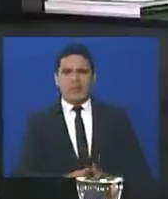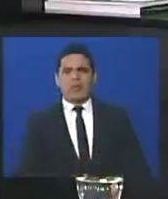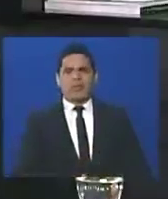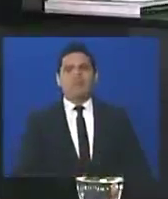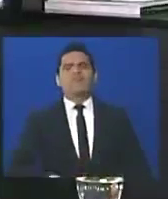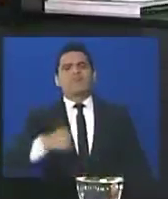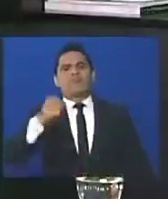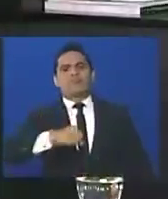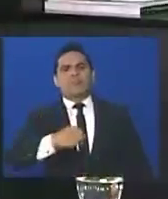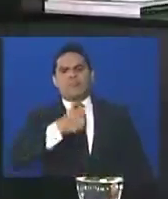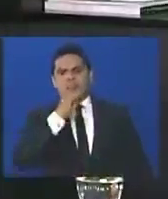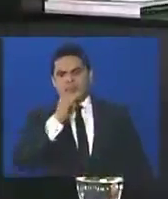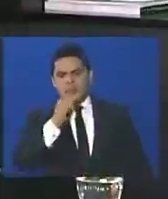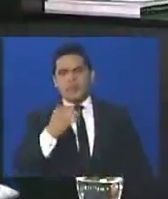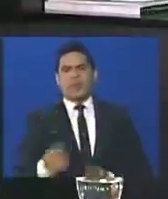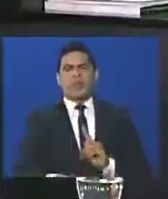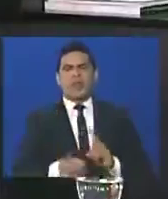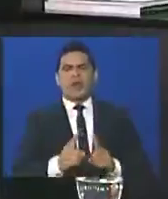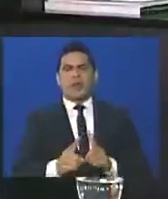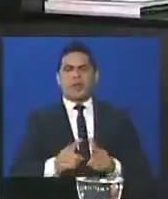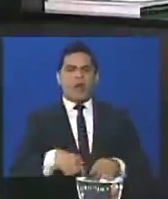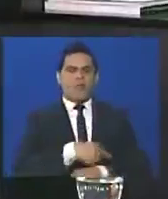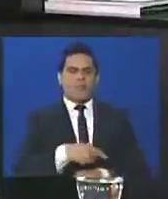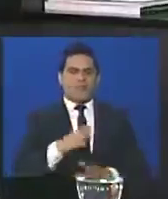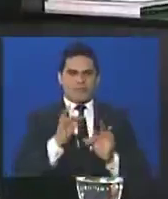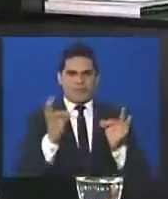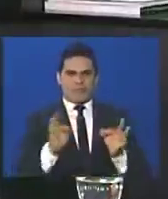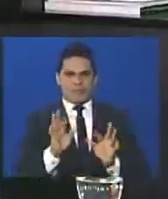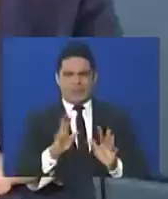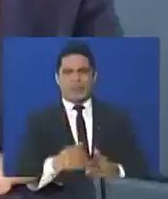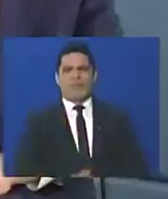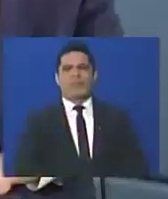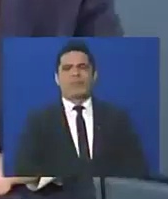está admitiendo una injerencia de alguna manera? Mira,